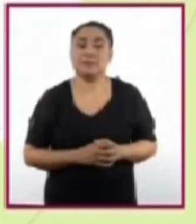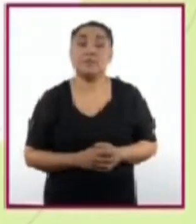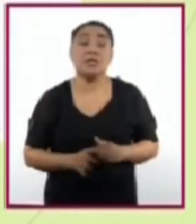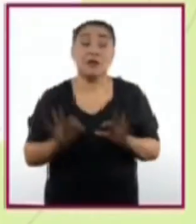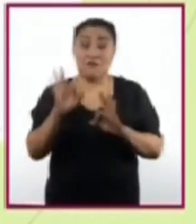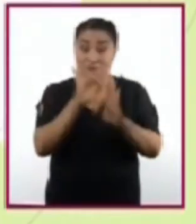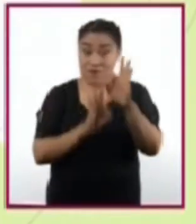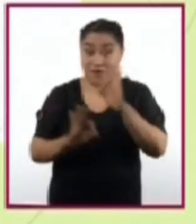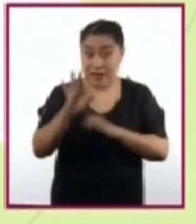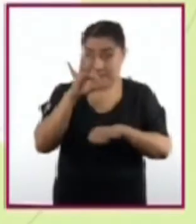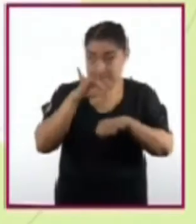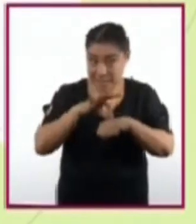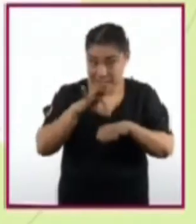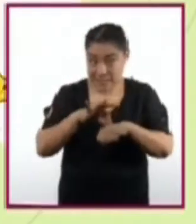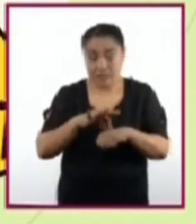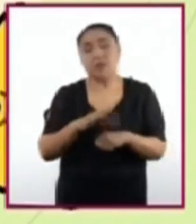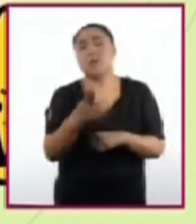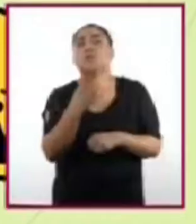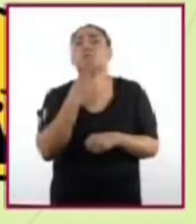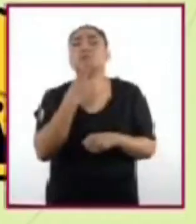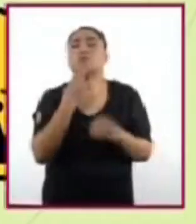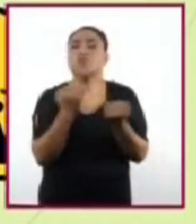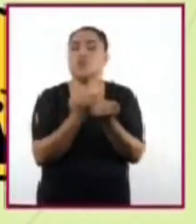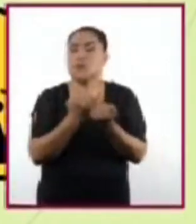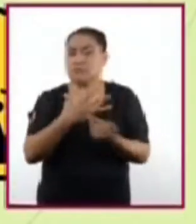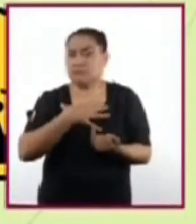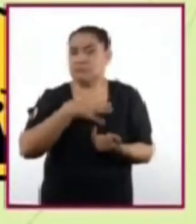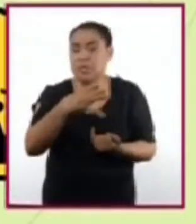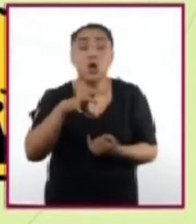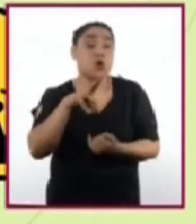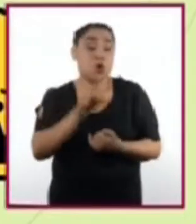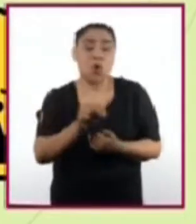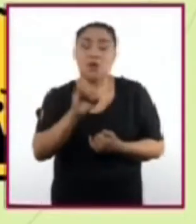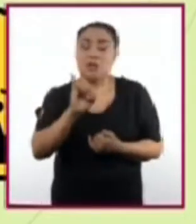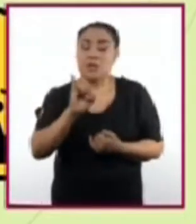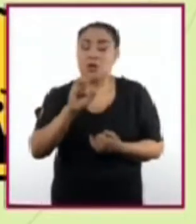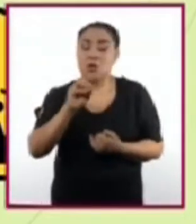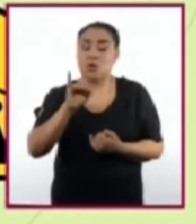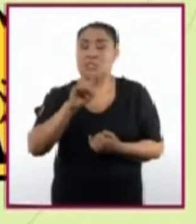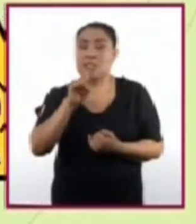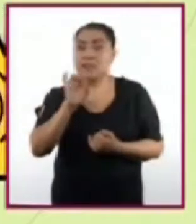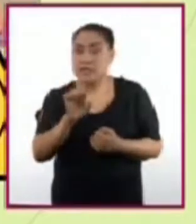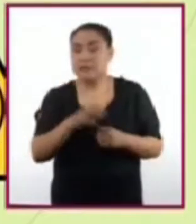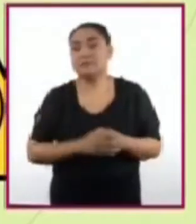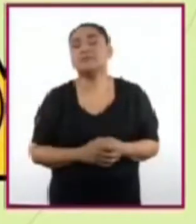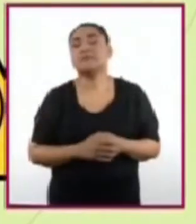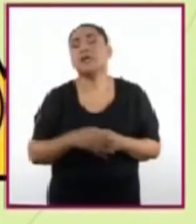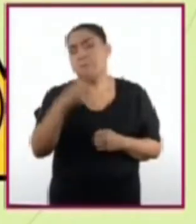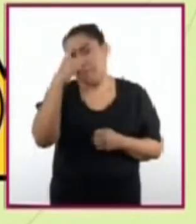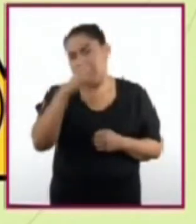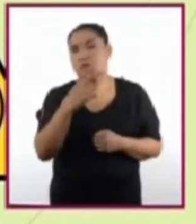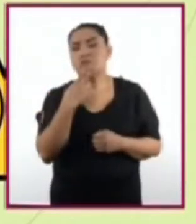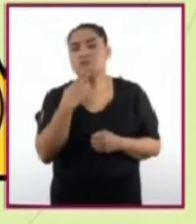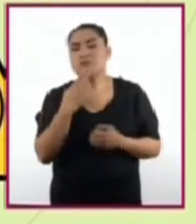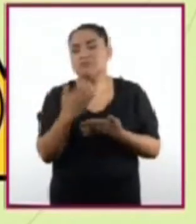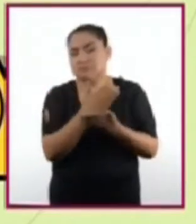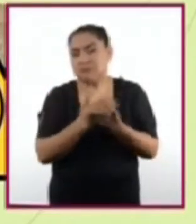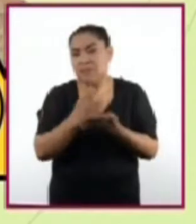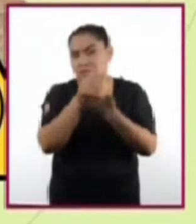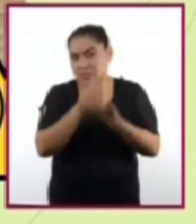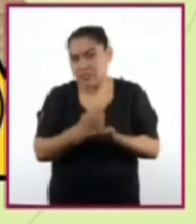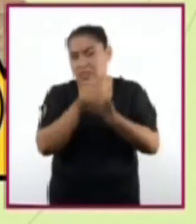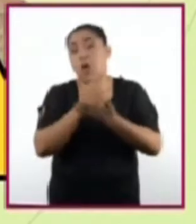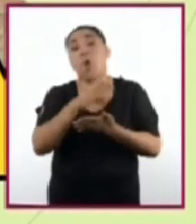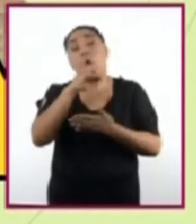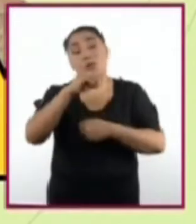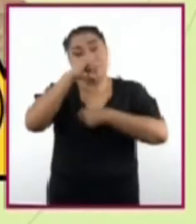física médica también se utiliza la radiación no ionizante para practicar desde rehabilitaciones hasta operaciones